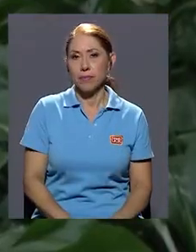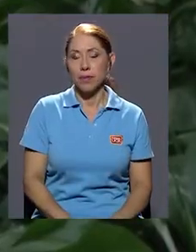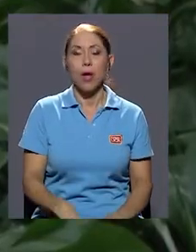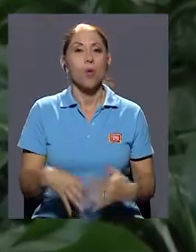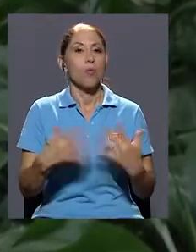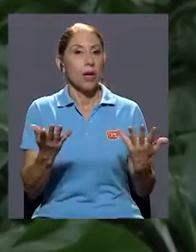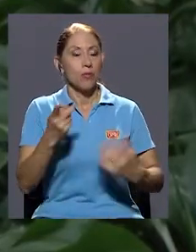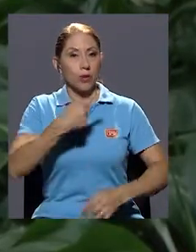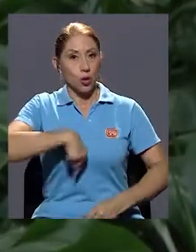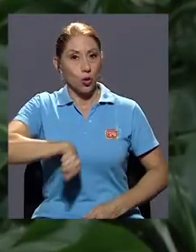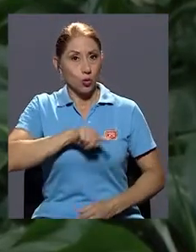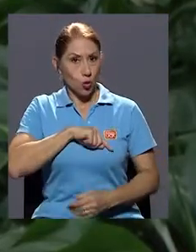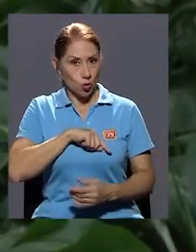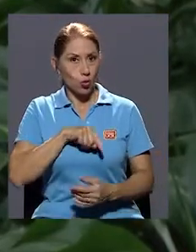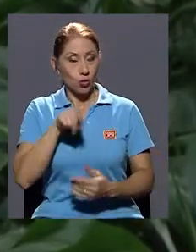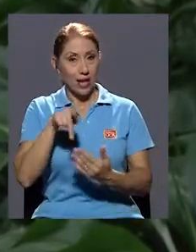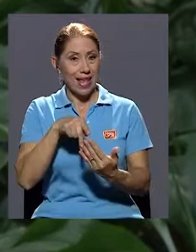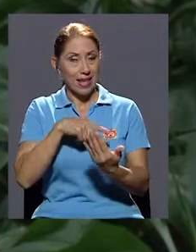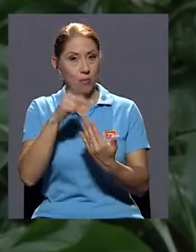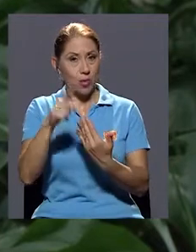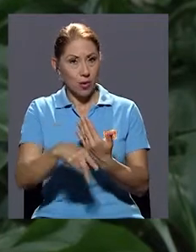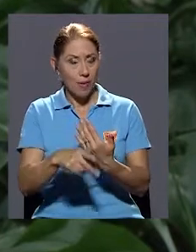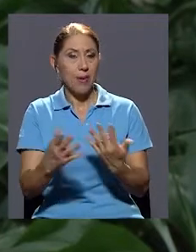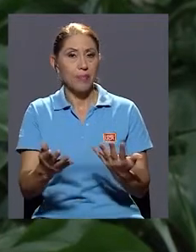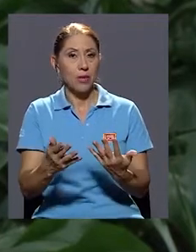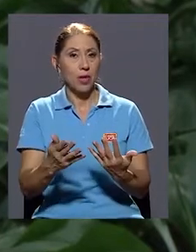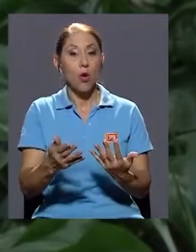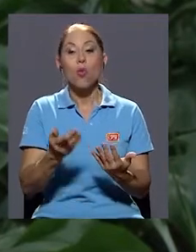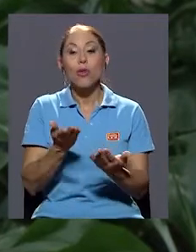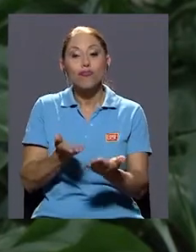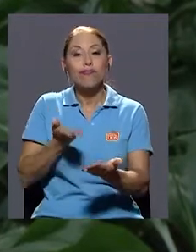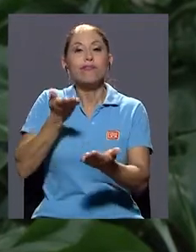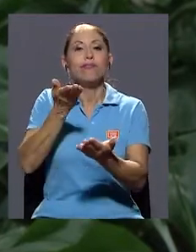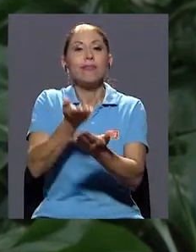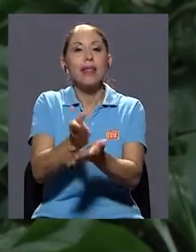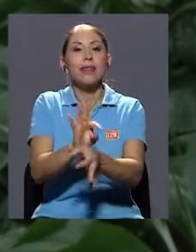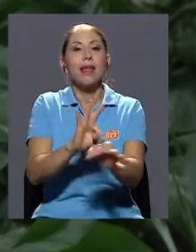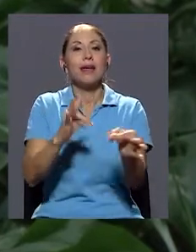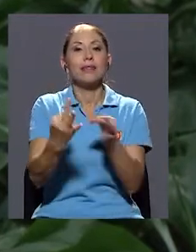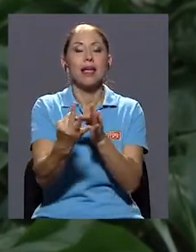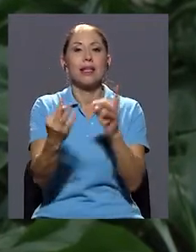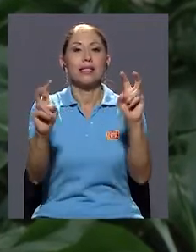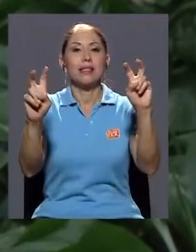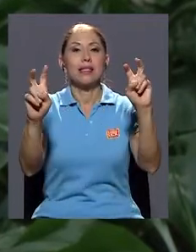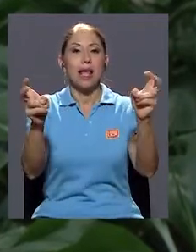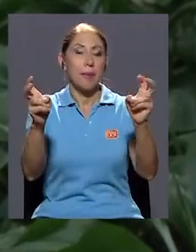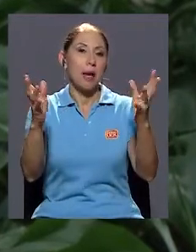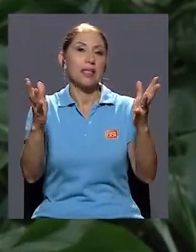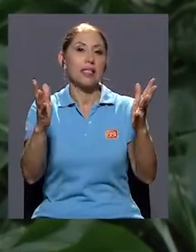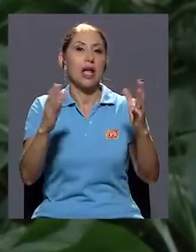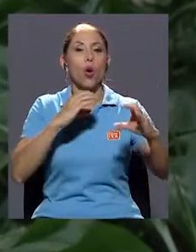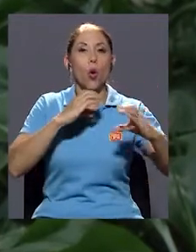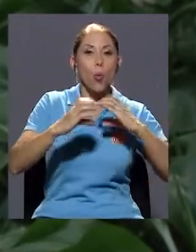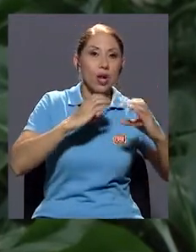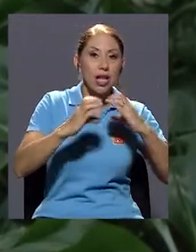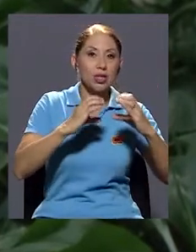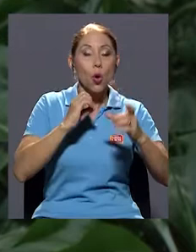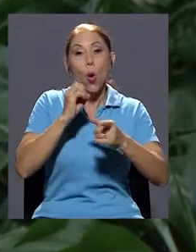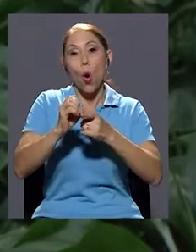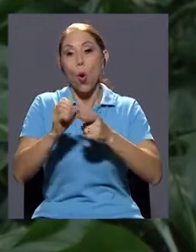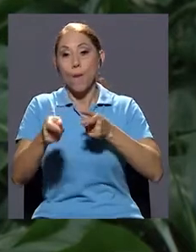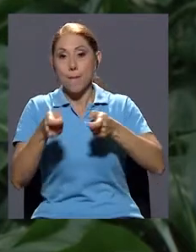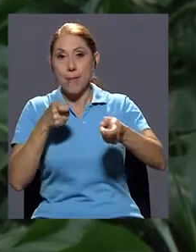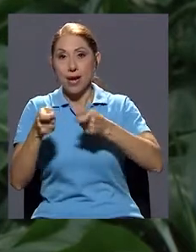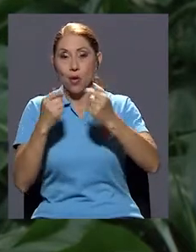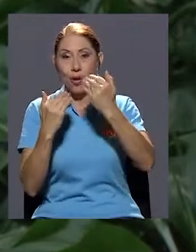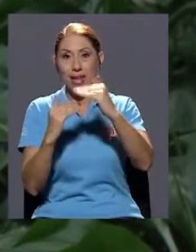Bueno, vean, nosotros en el programa, cuando planteamos talleres que tienen que ver con el tema, los temas de comunicación o